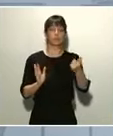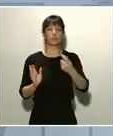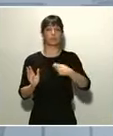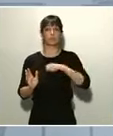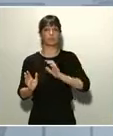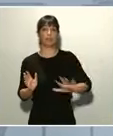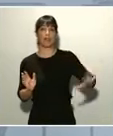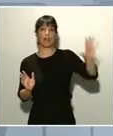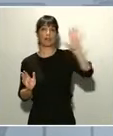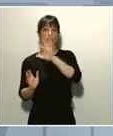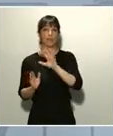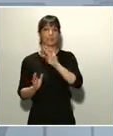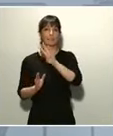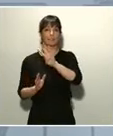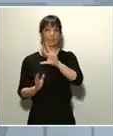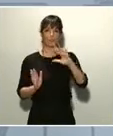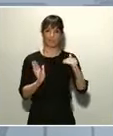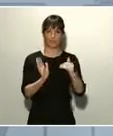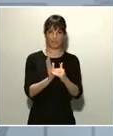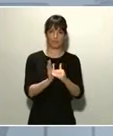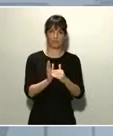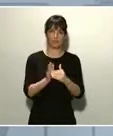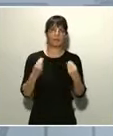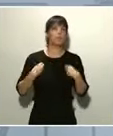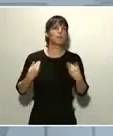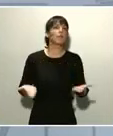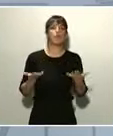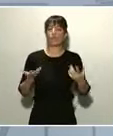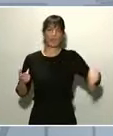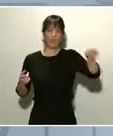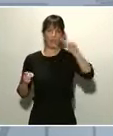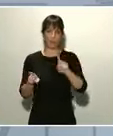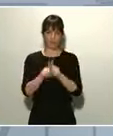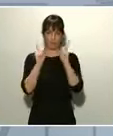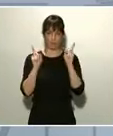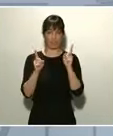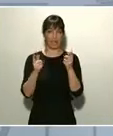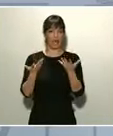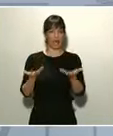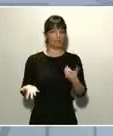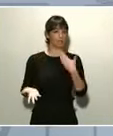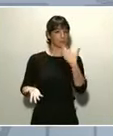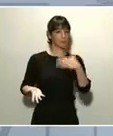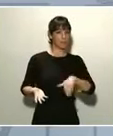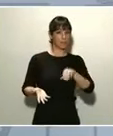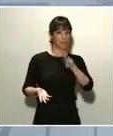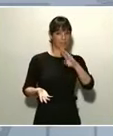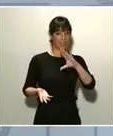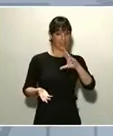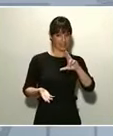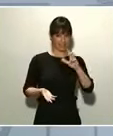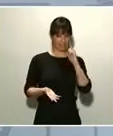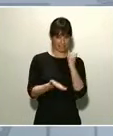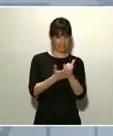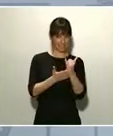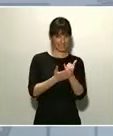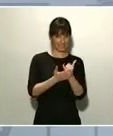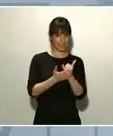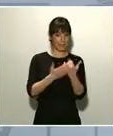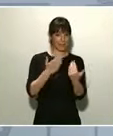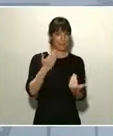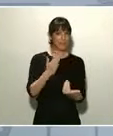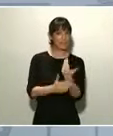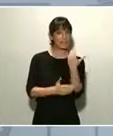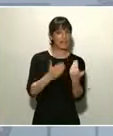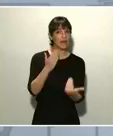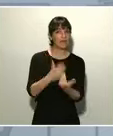vivan donde vivan. En estos momentos estimamos que el número de test de PCR, como he dicho antes, diarios, en todos los rincones de